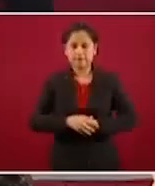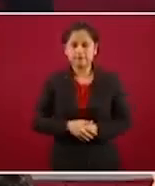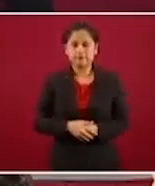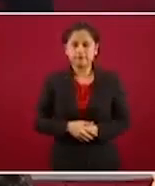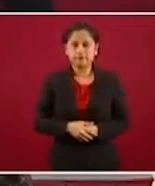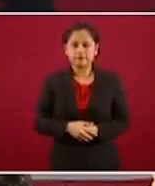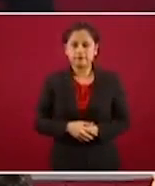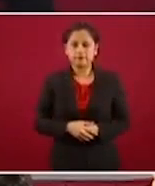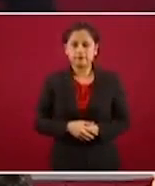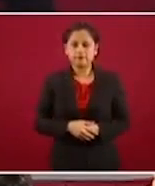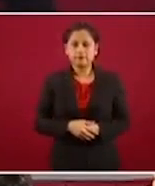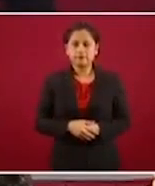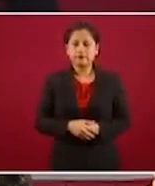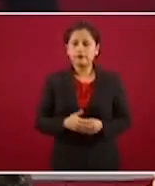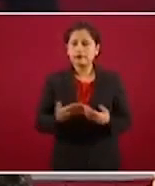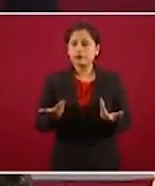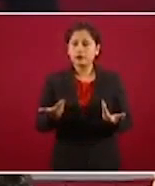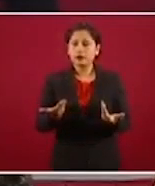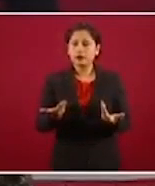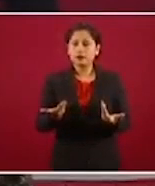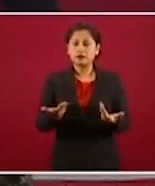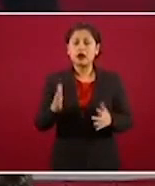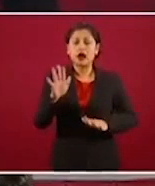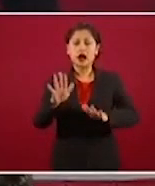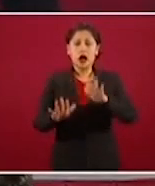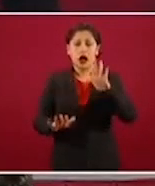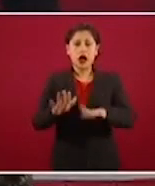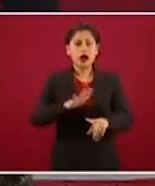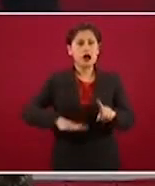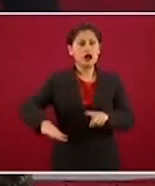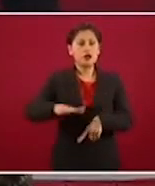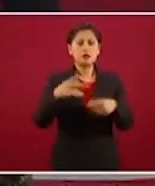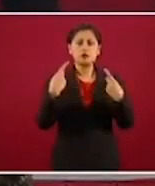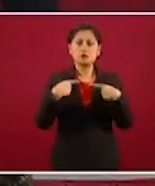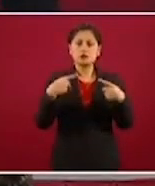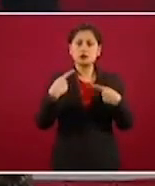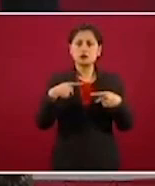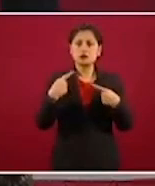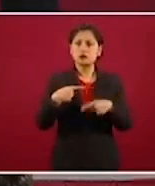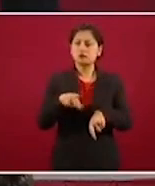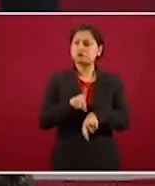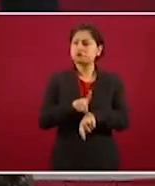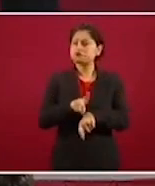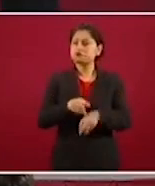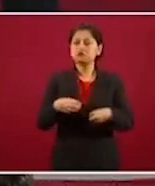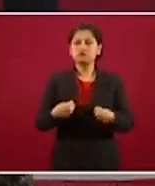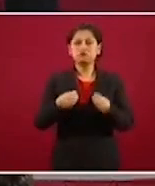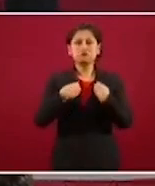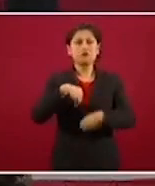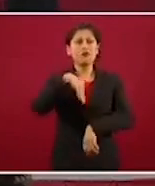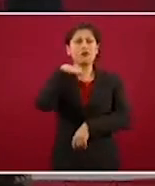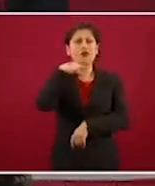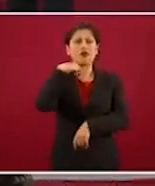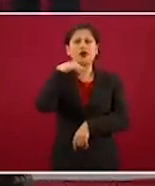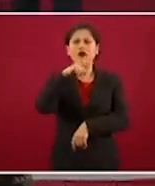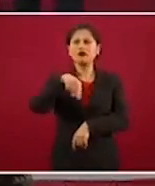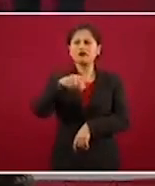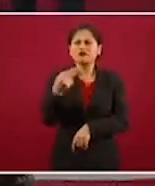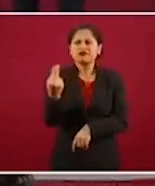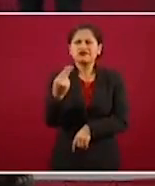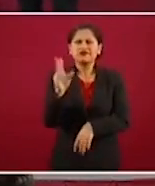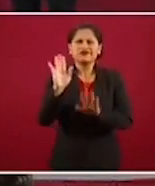En la vida diaria no somos conscientes de todo lo que necesitamos, porque lo damos por hecho, estamos acostumbrados